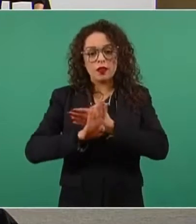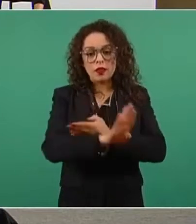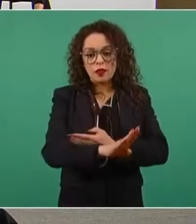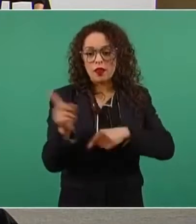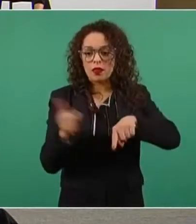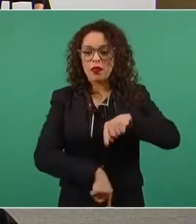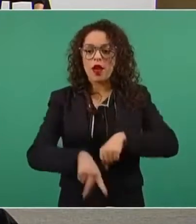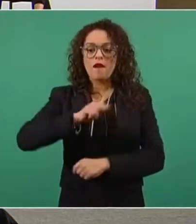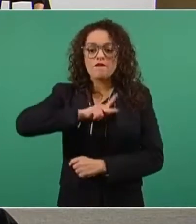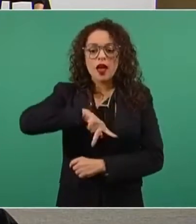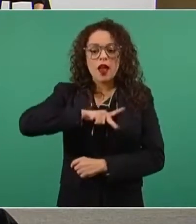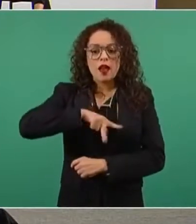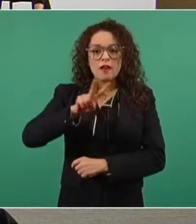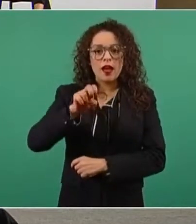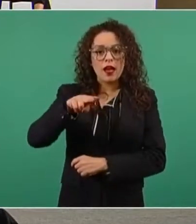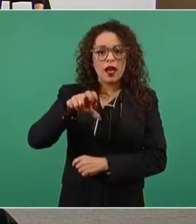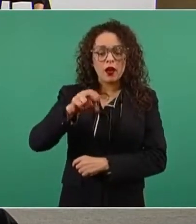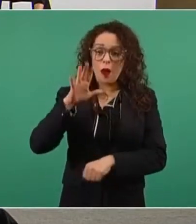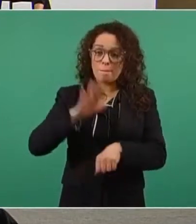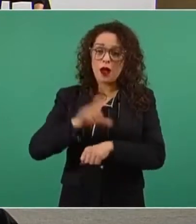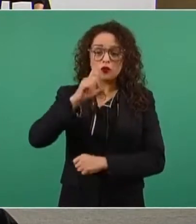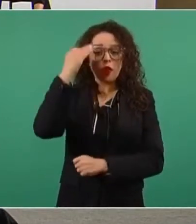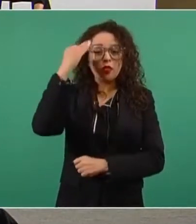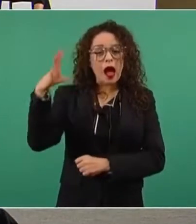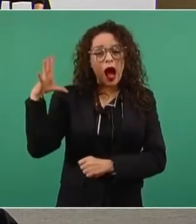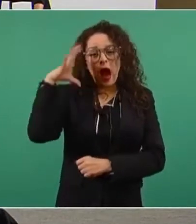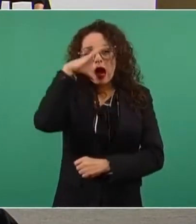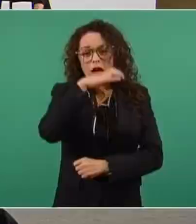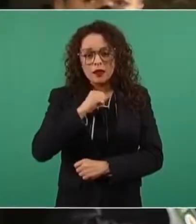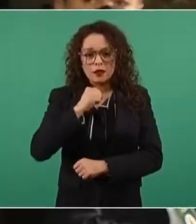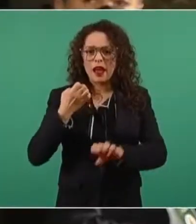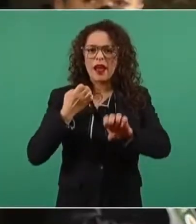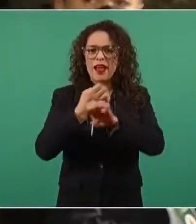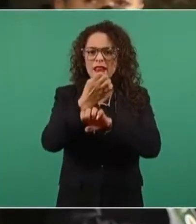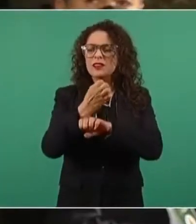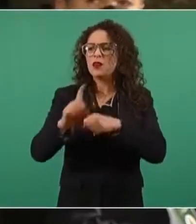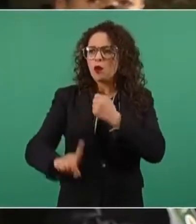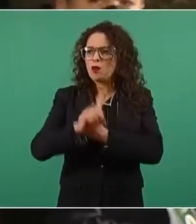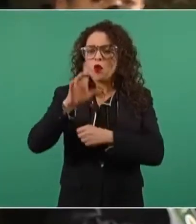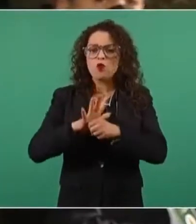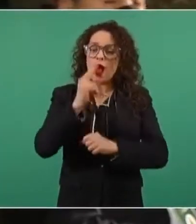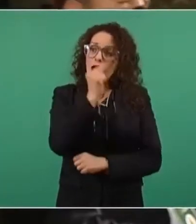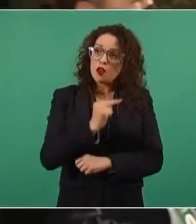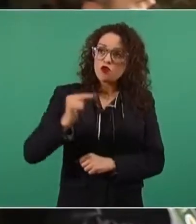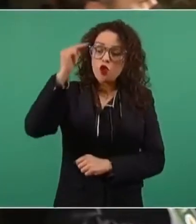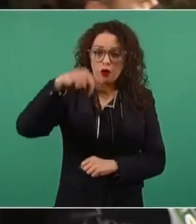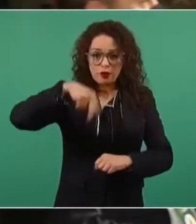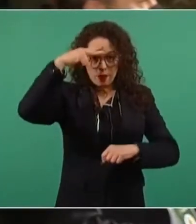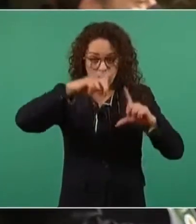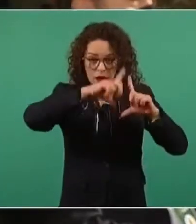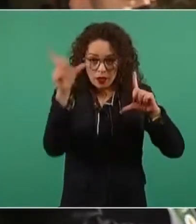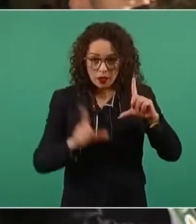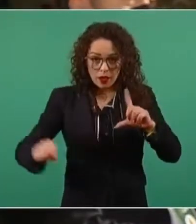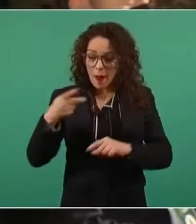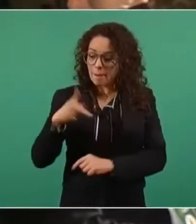temporada de calor. Los estados afectados son los del norte del país, presidente, solo que la